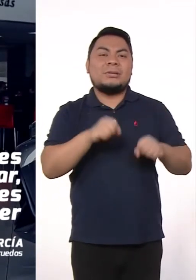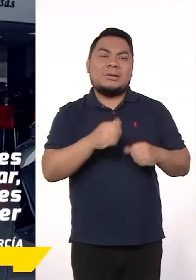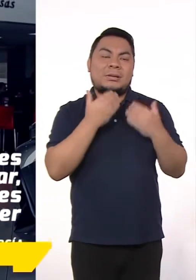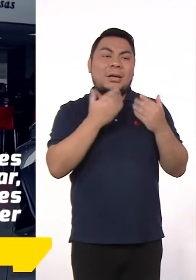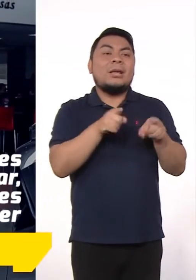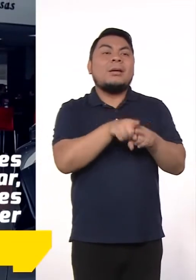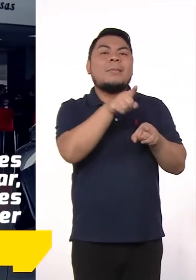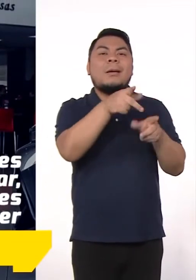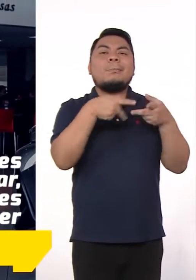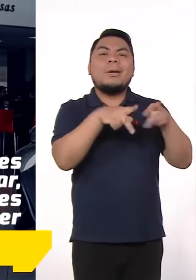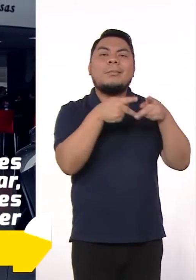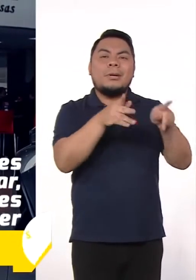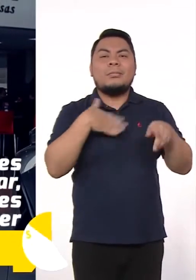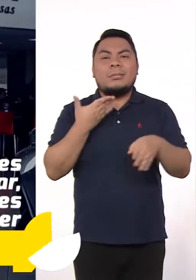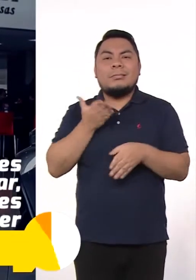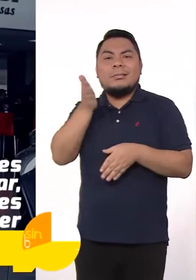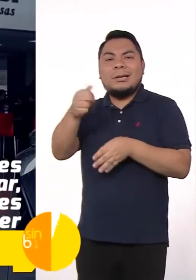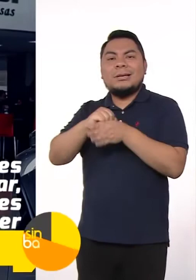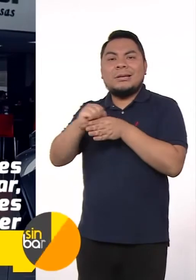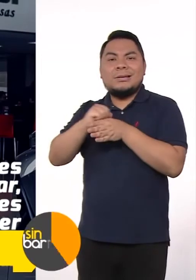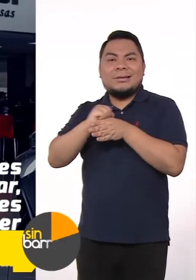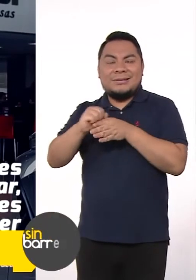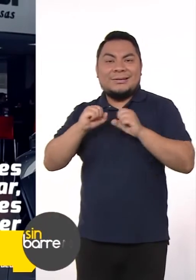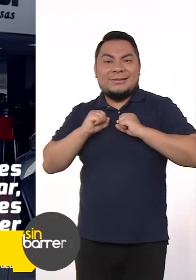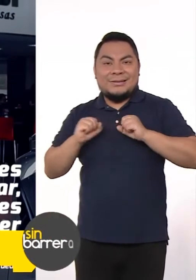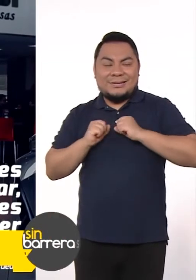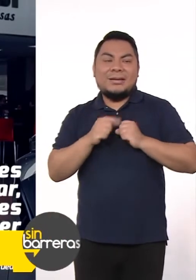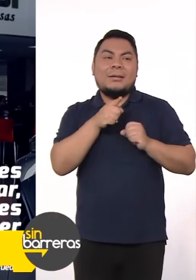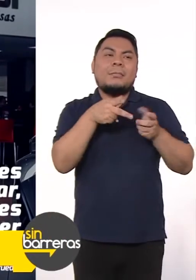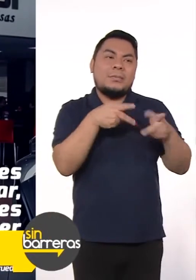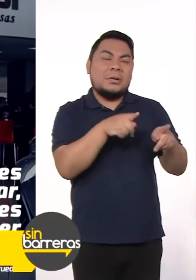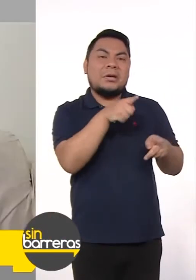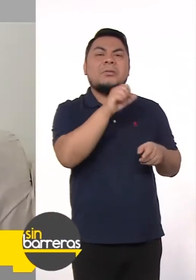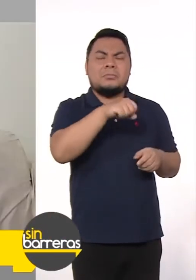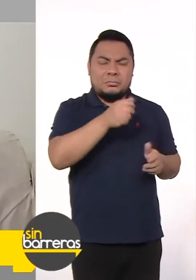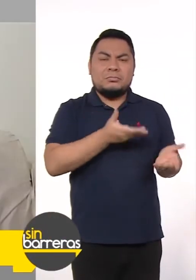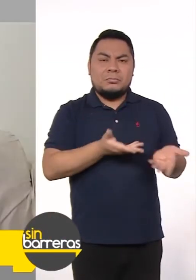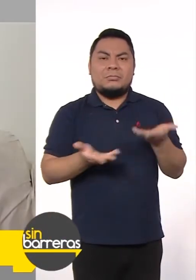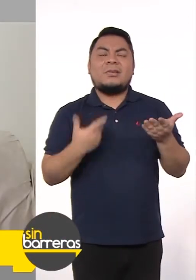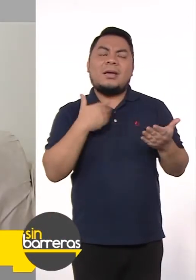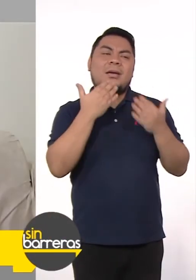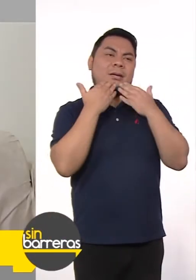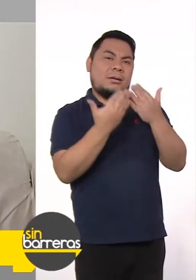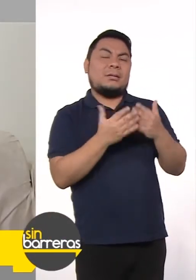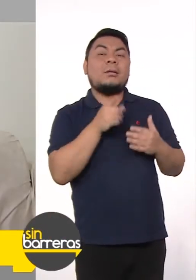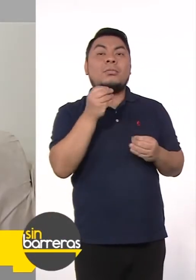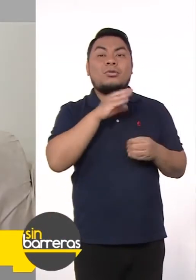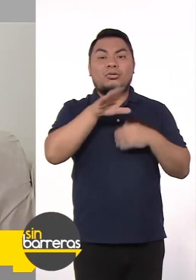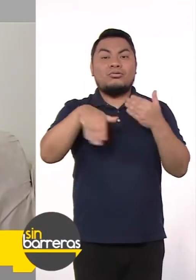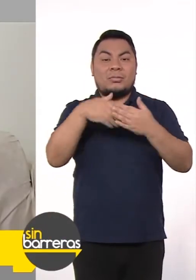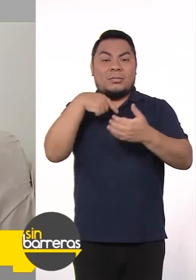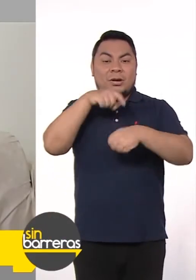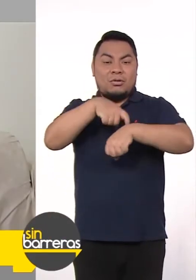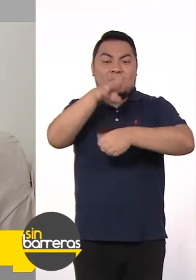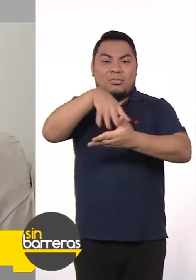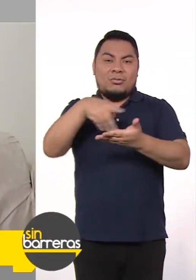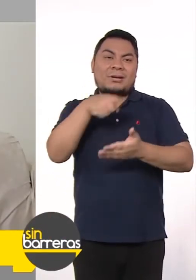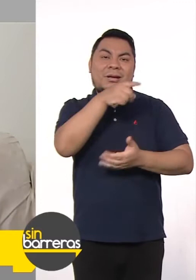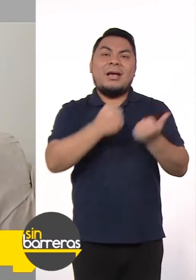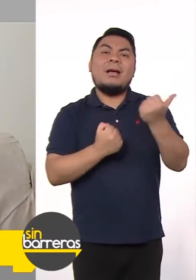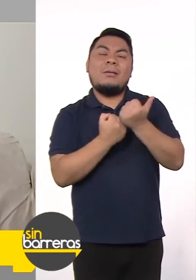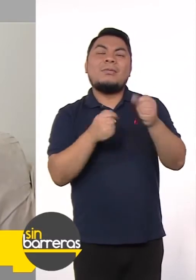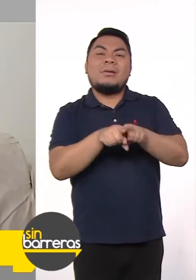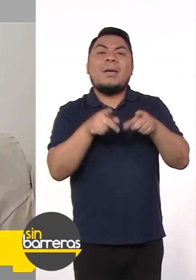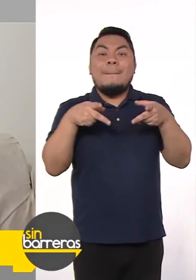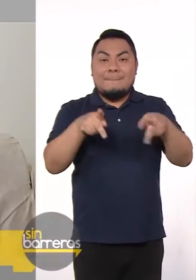los entrenamientos. Me permitió ir a mis entrenamientos, reclutar mis horarios y además me apoyó con el